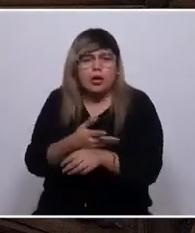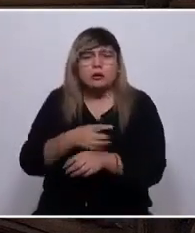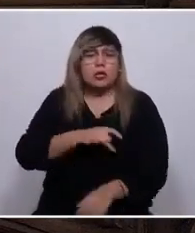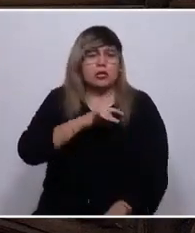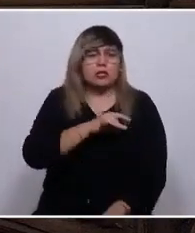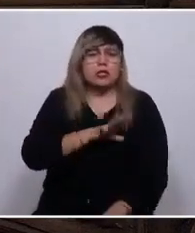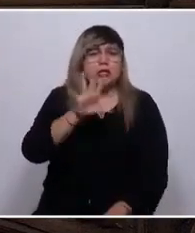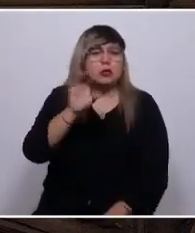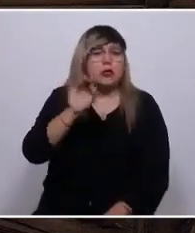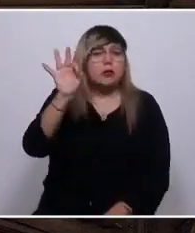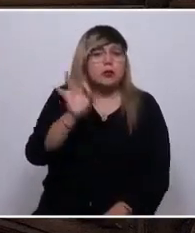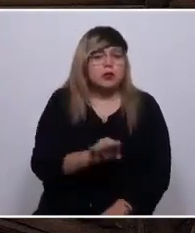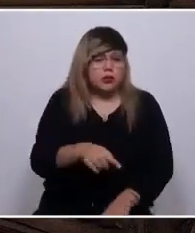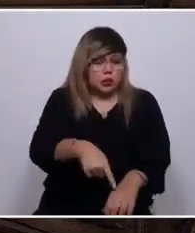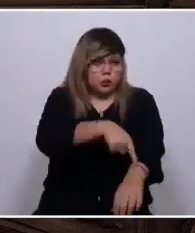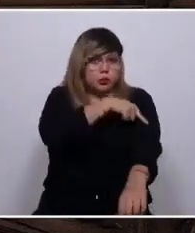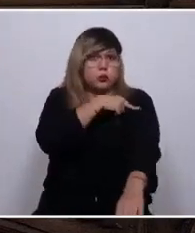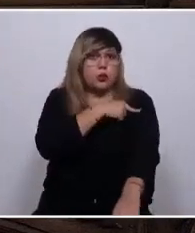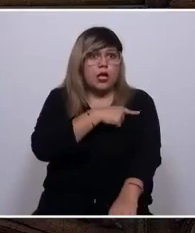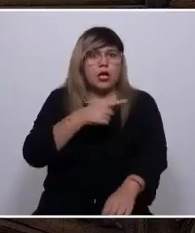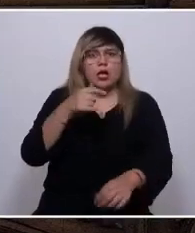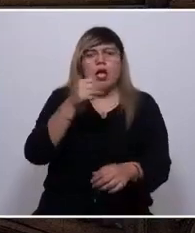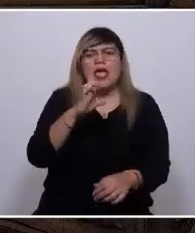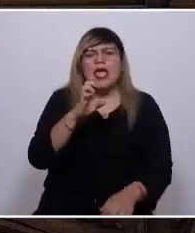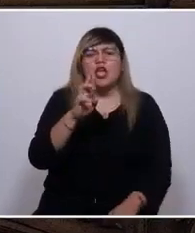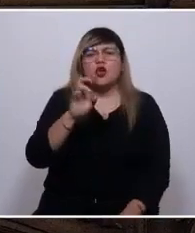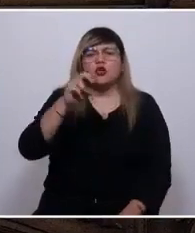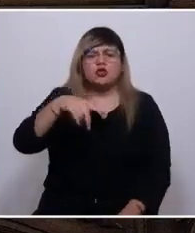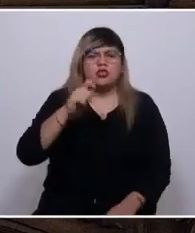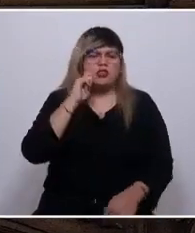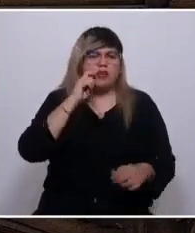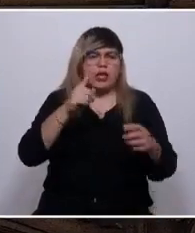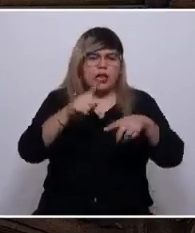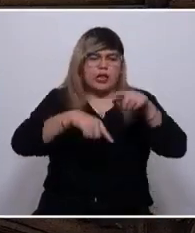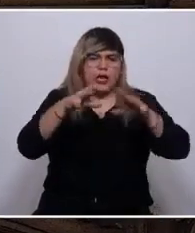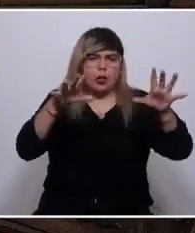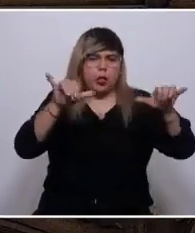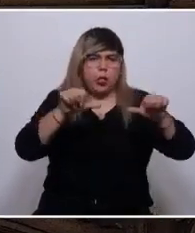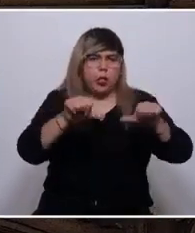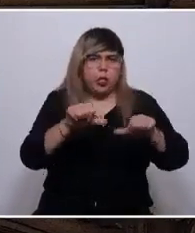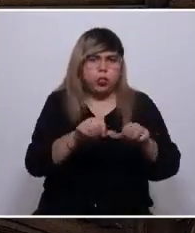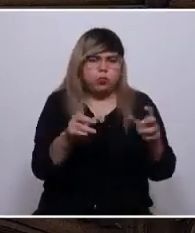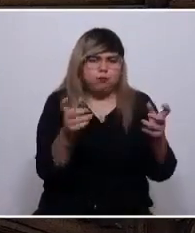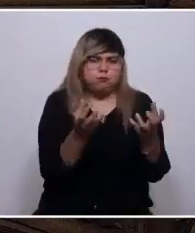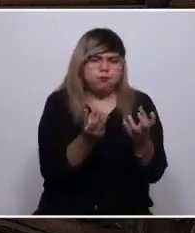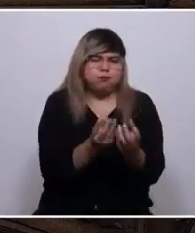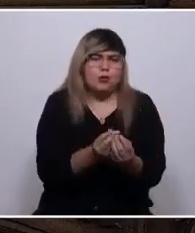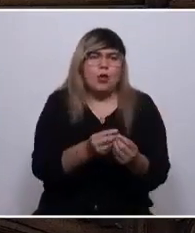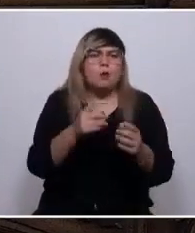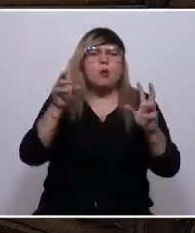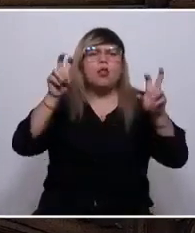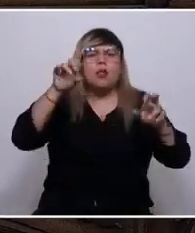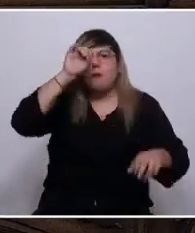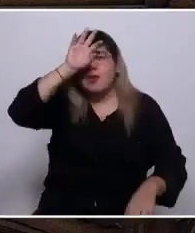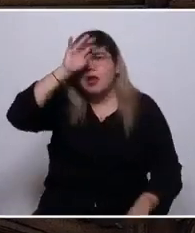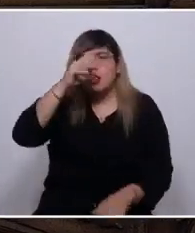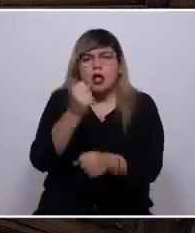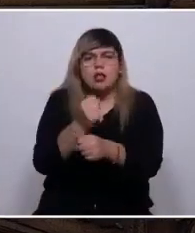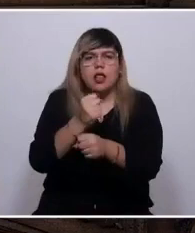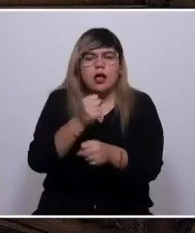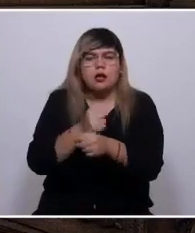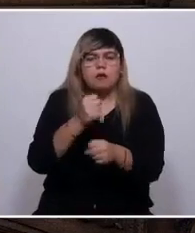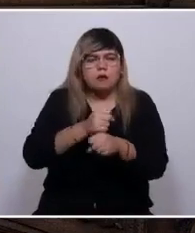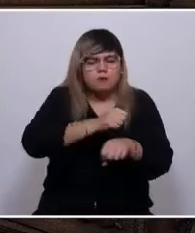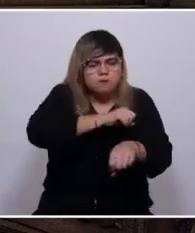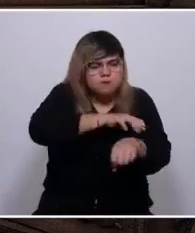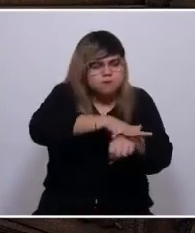del 50% del territorio se encuentra en franca erosión a causa de la explotación agroindustrial y de la minería, Chile se certifica en